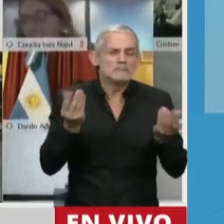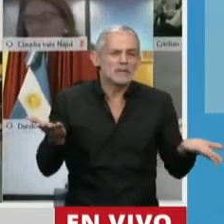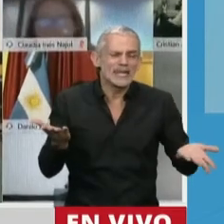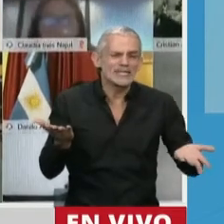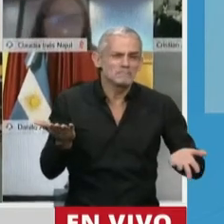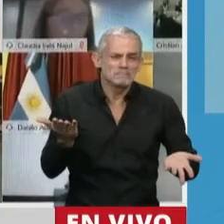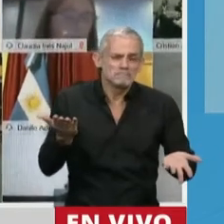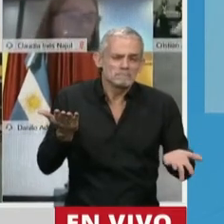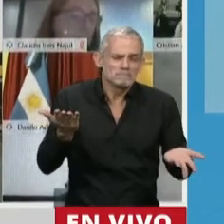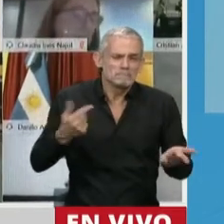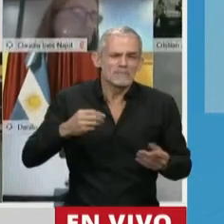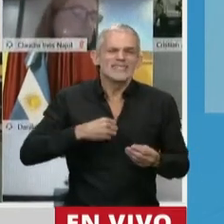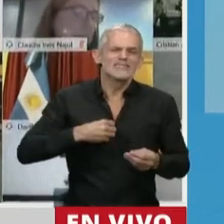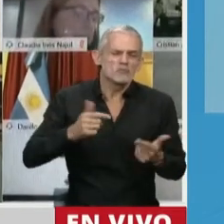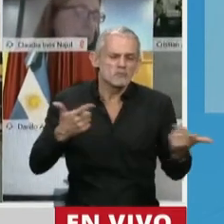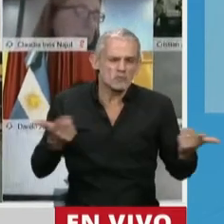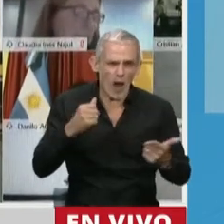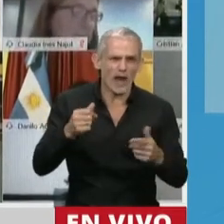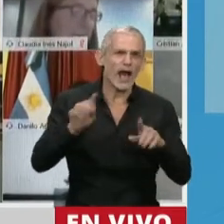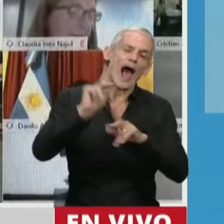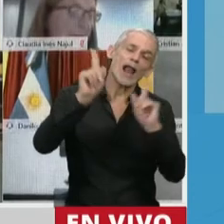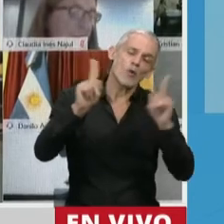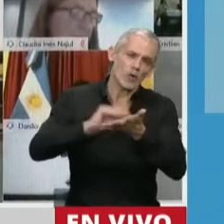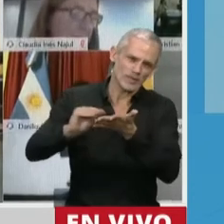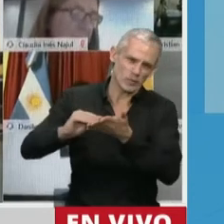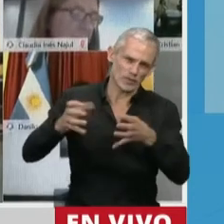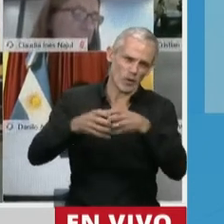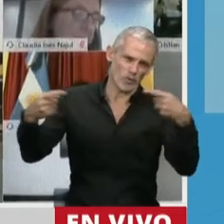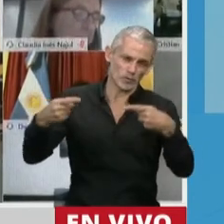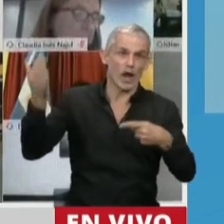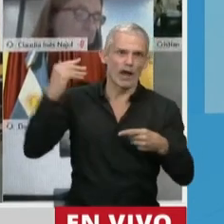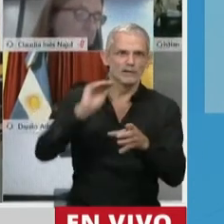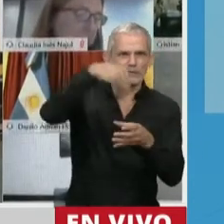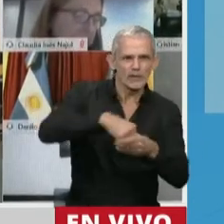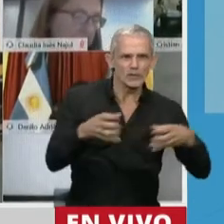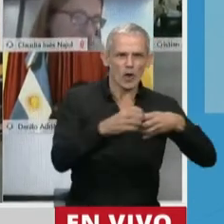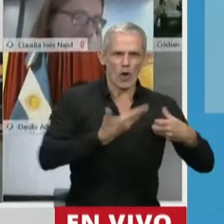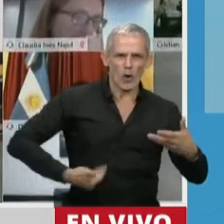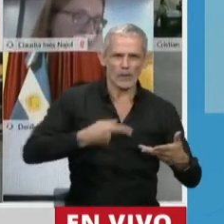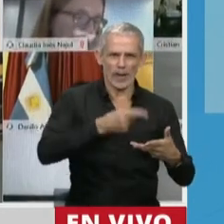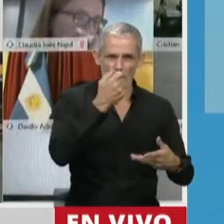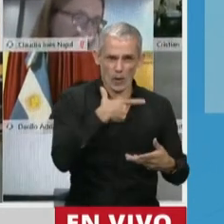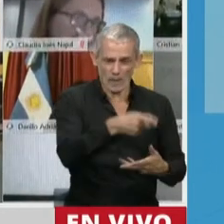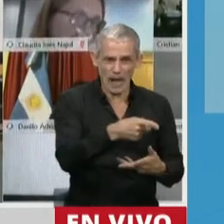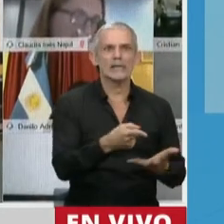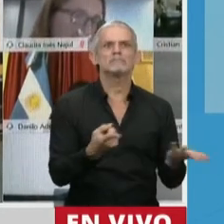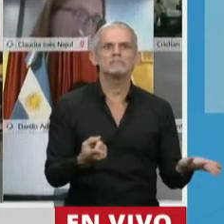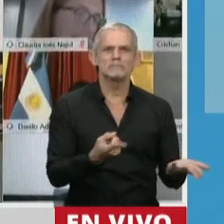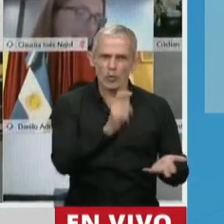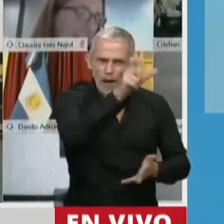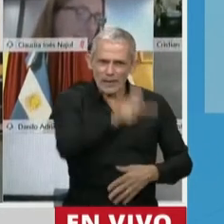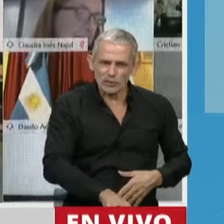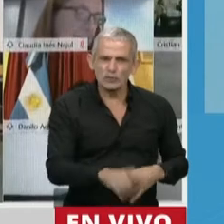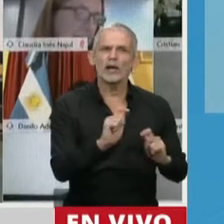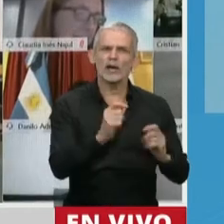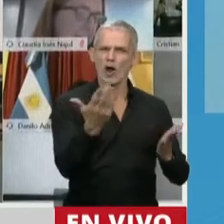sentido desde algunos diputados de la oposición cuando formaron parte de un gobierno que fue presidido por alguien